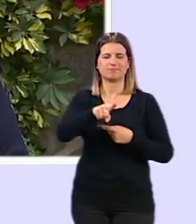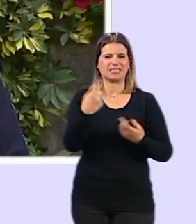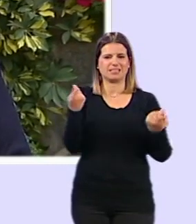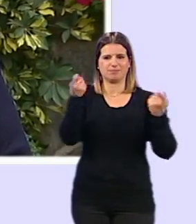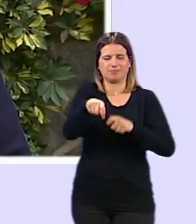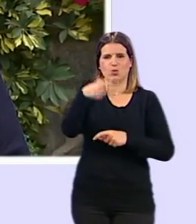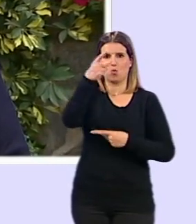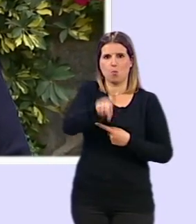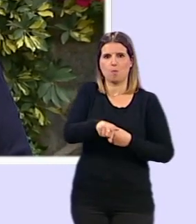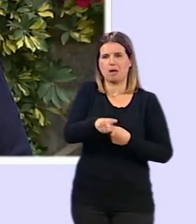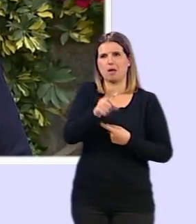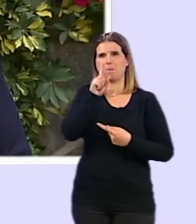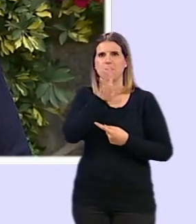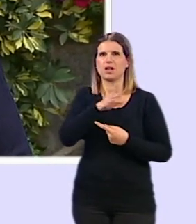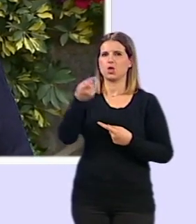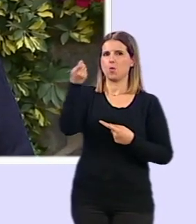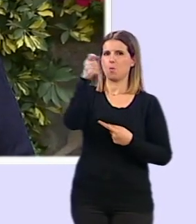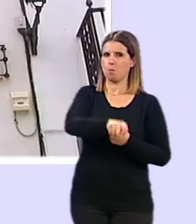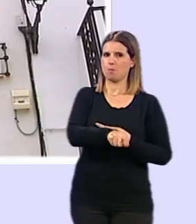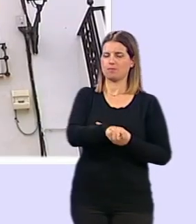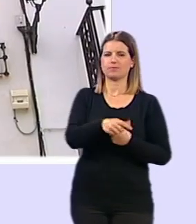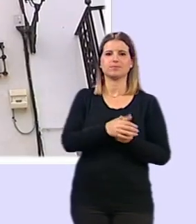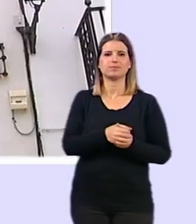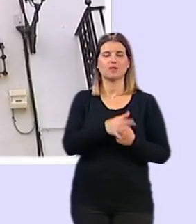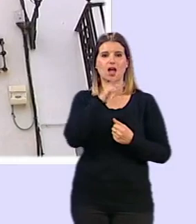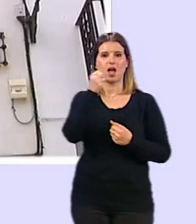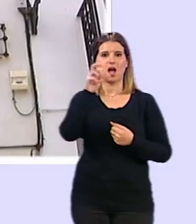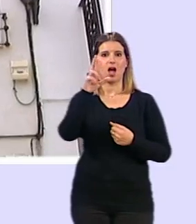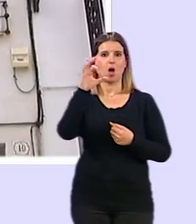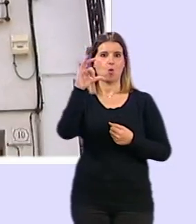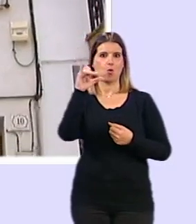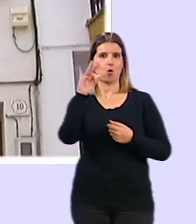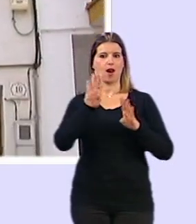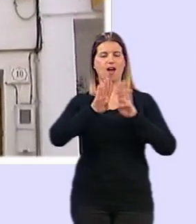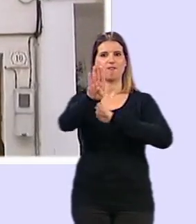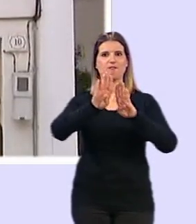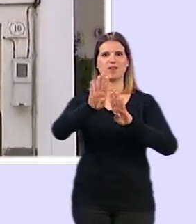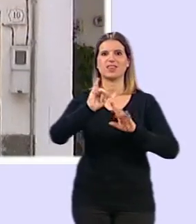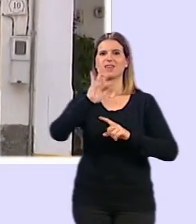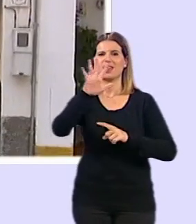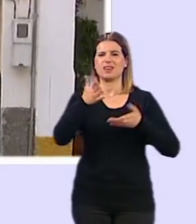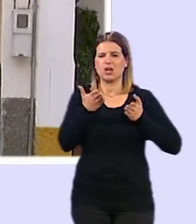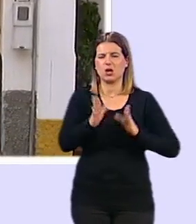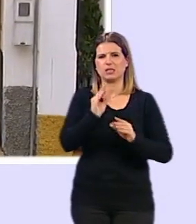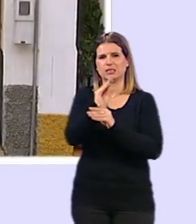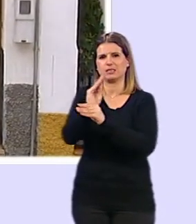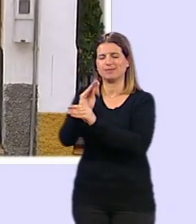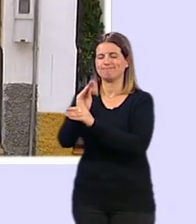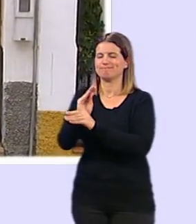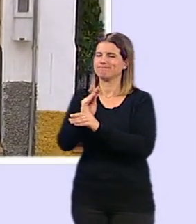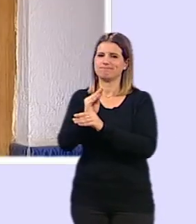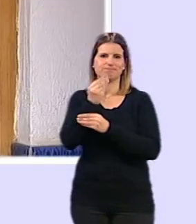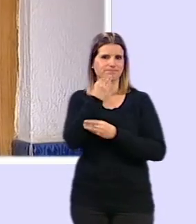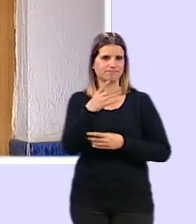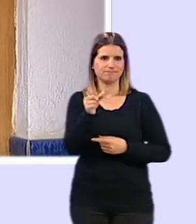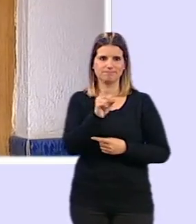lleva un mes me parece un mes que lleva cerrada Aurora su vecina de enfrente con cinco niños a su cargo tampoco lo está llevando